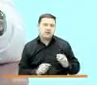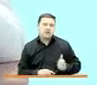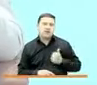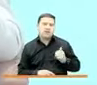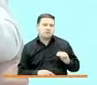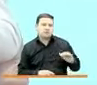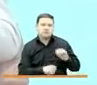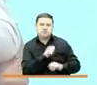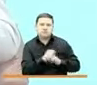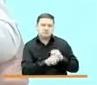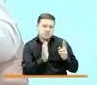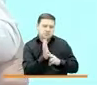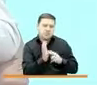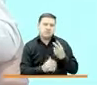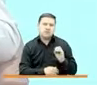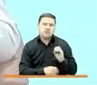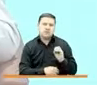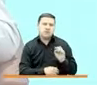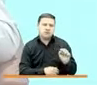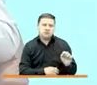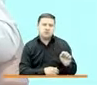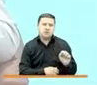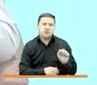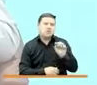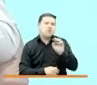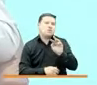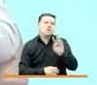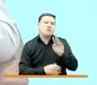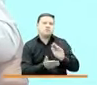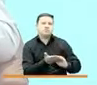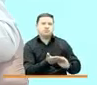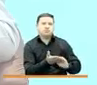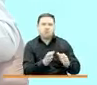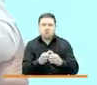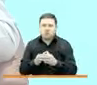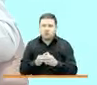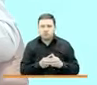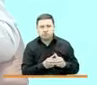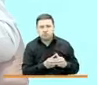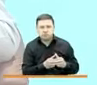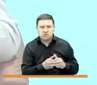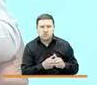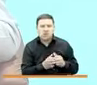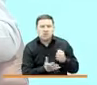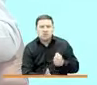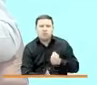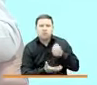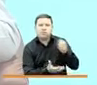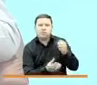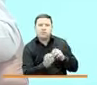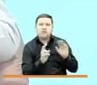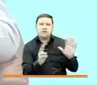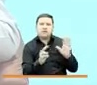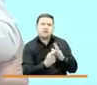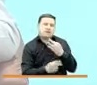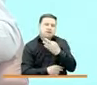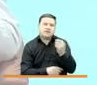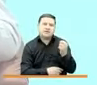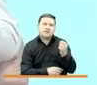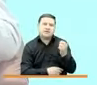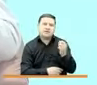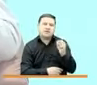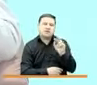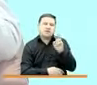en el año 2020 y en 42 sujetos de reparación colectiva hicimos una inversión de 7307